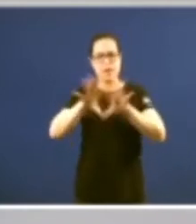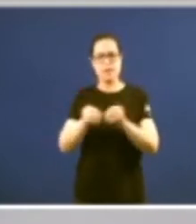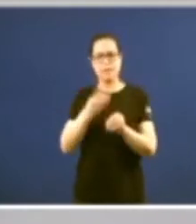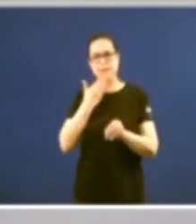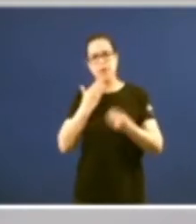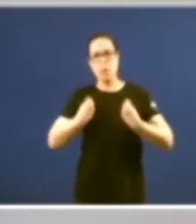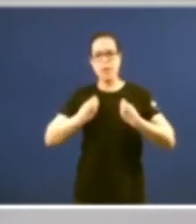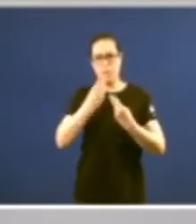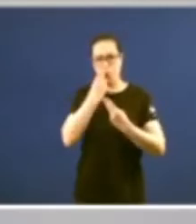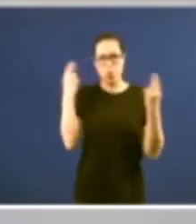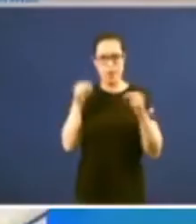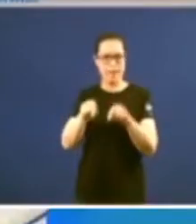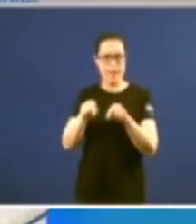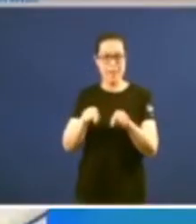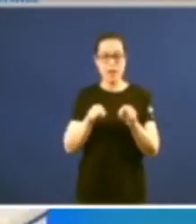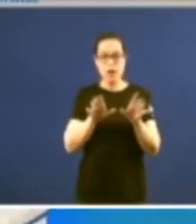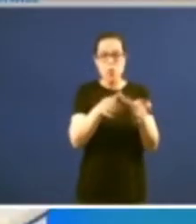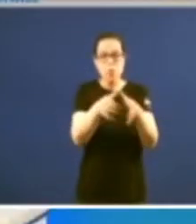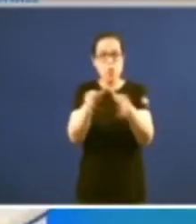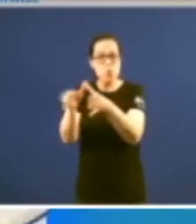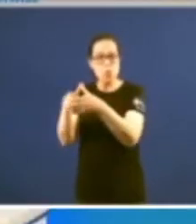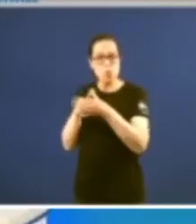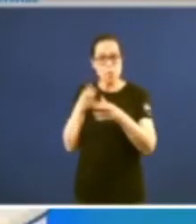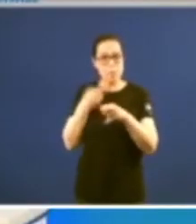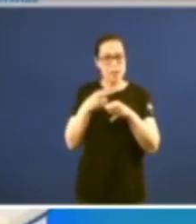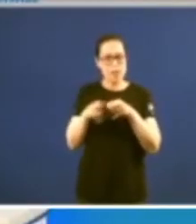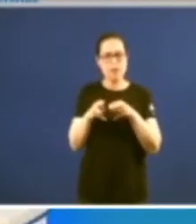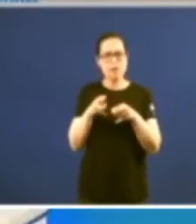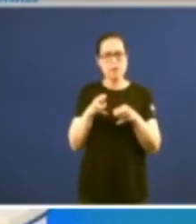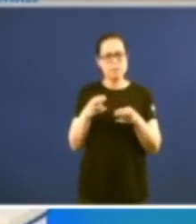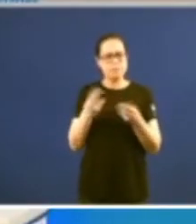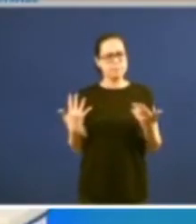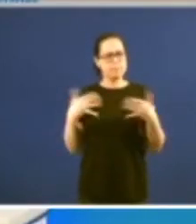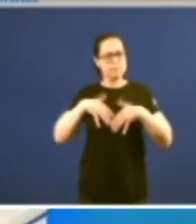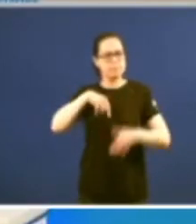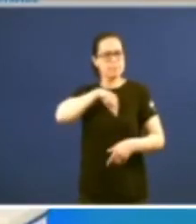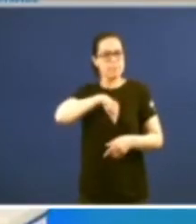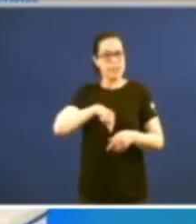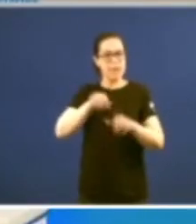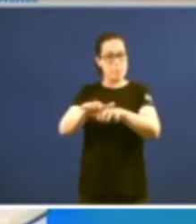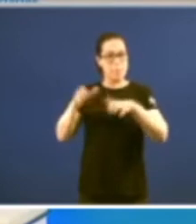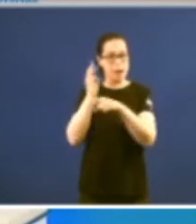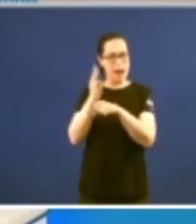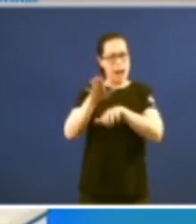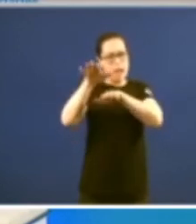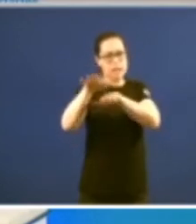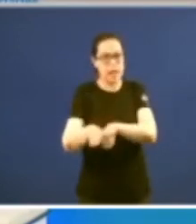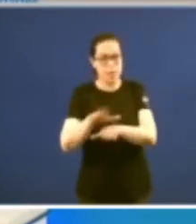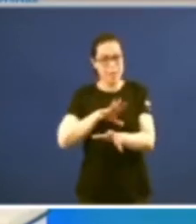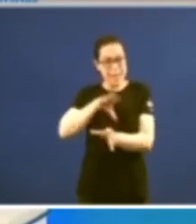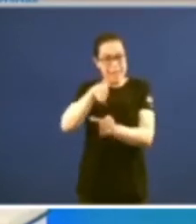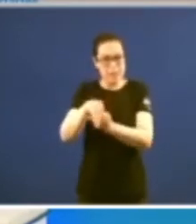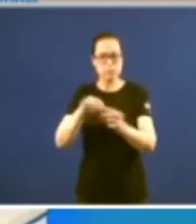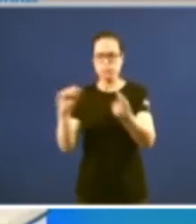fiscalizar los distintos grupos parlamentarios con la lealtad institucional al parlamento la actuación diaria del